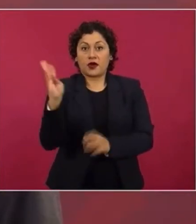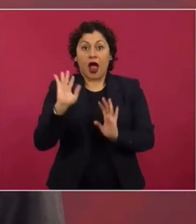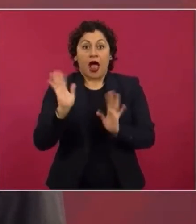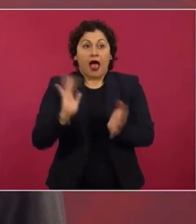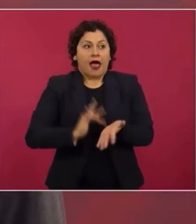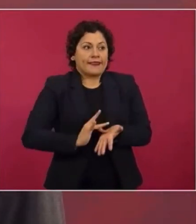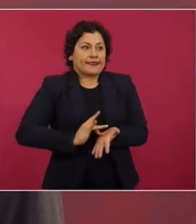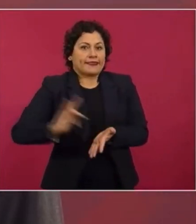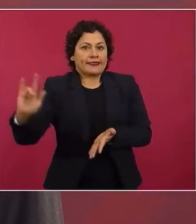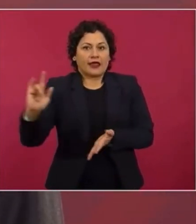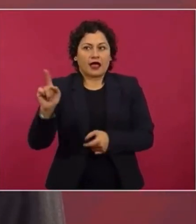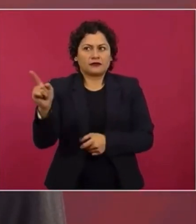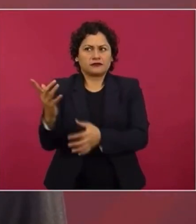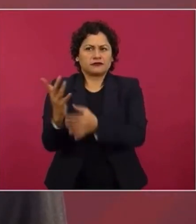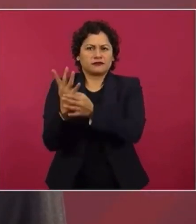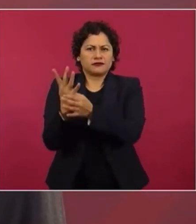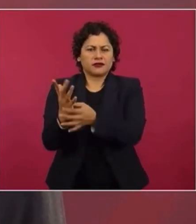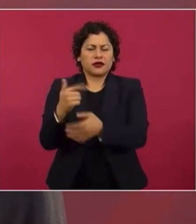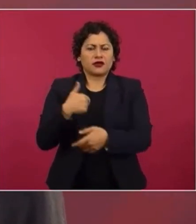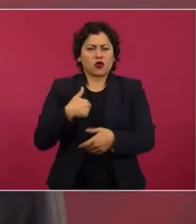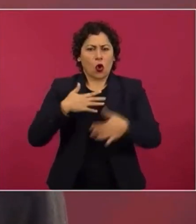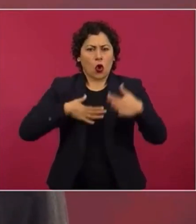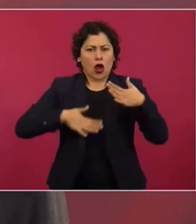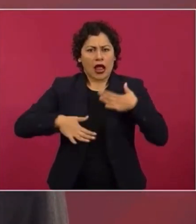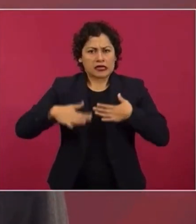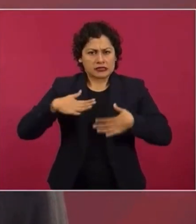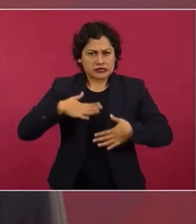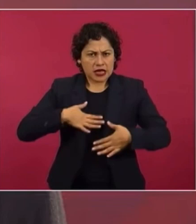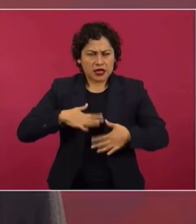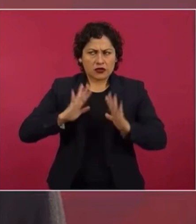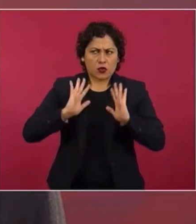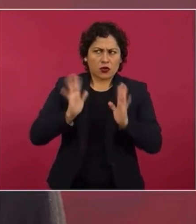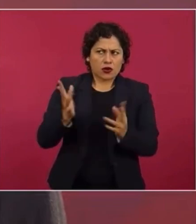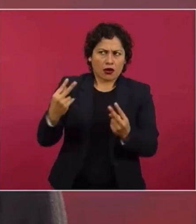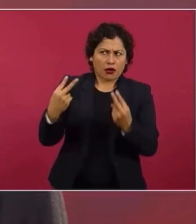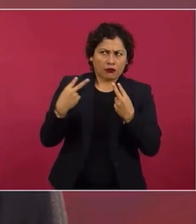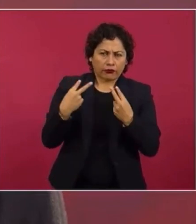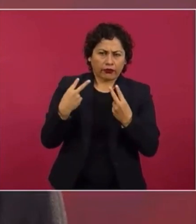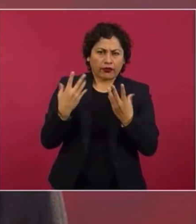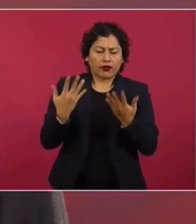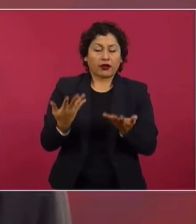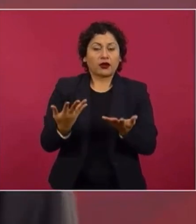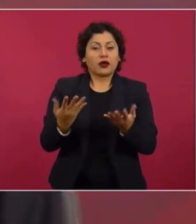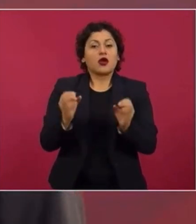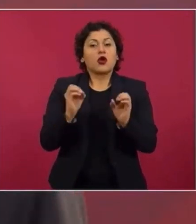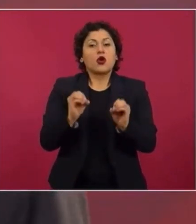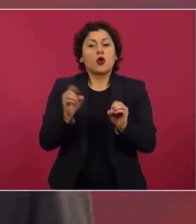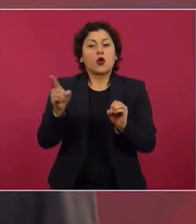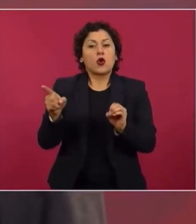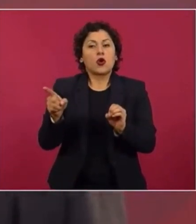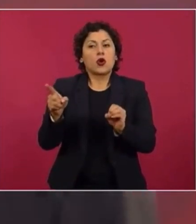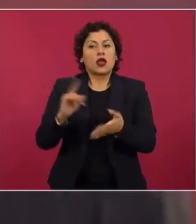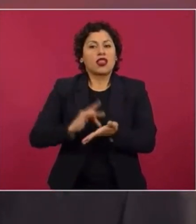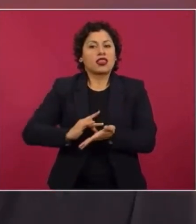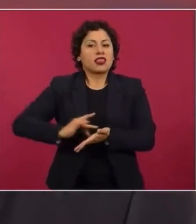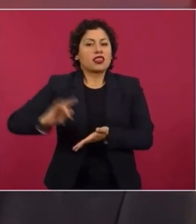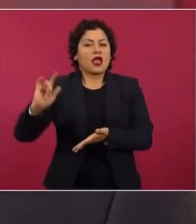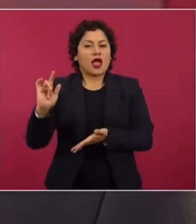de que ya no podía yo.